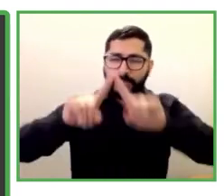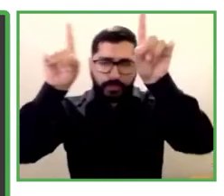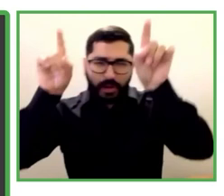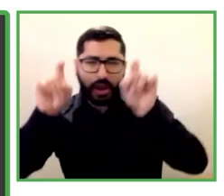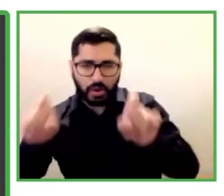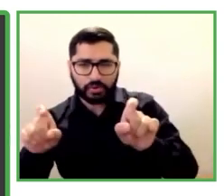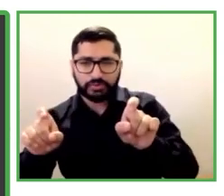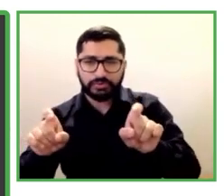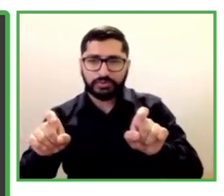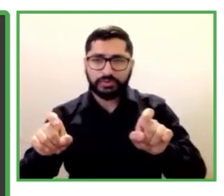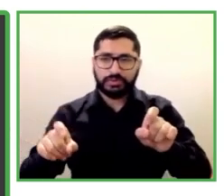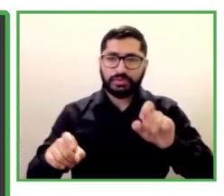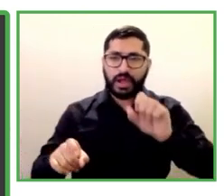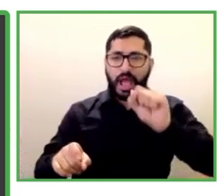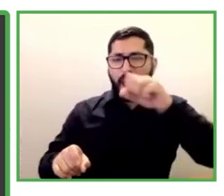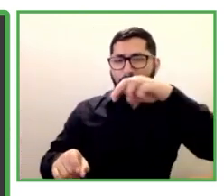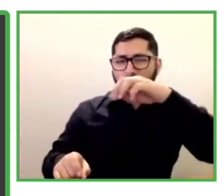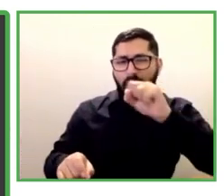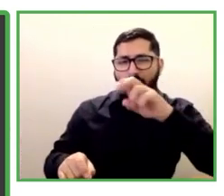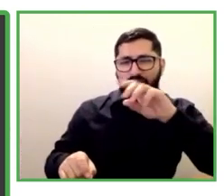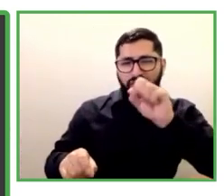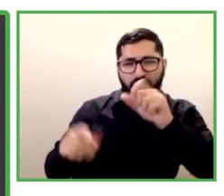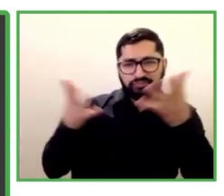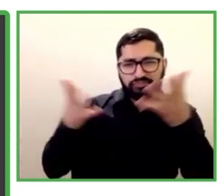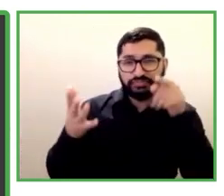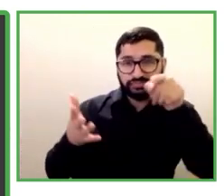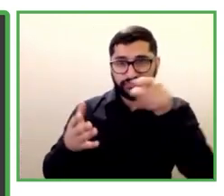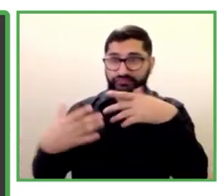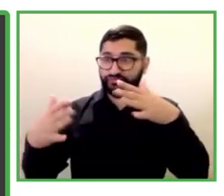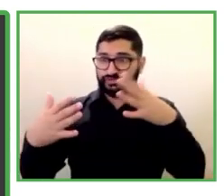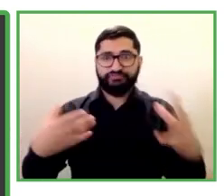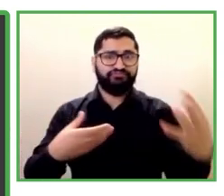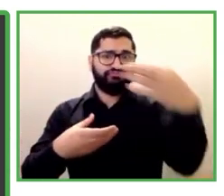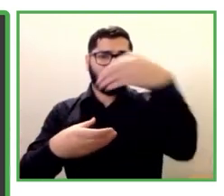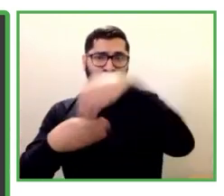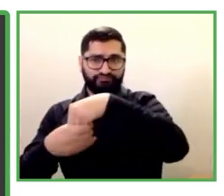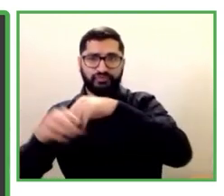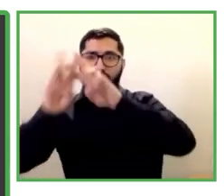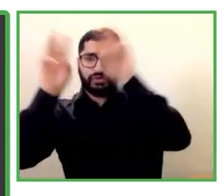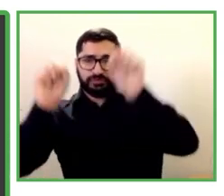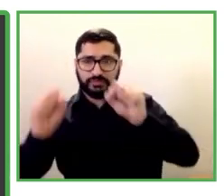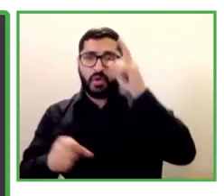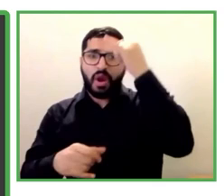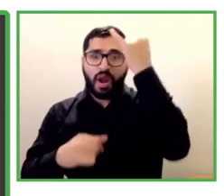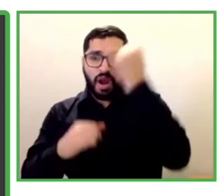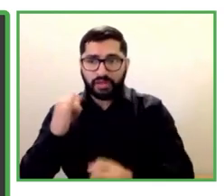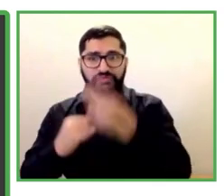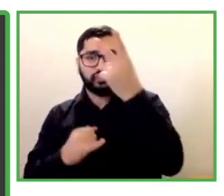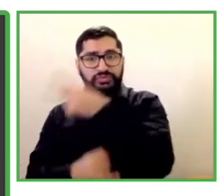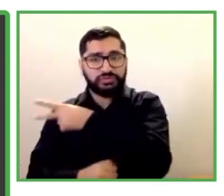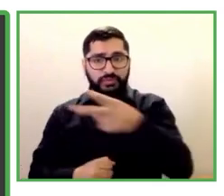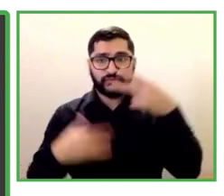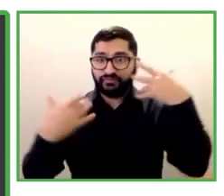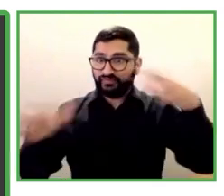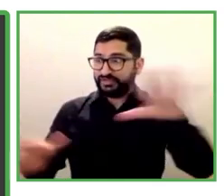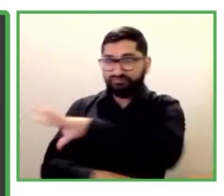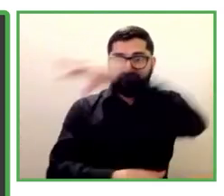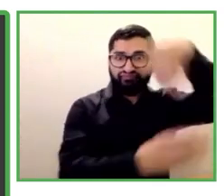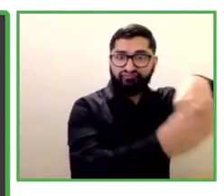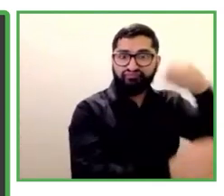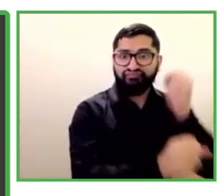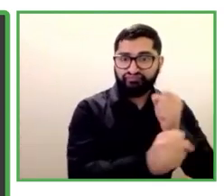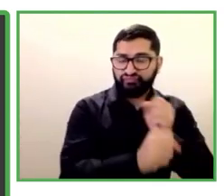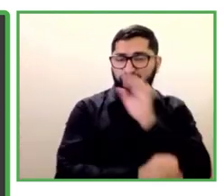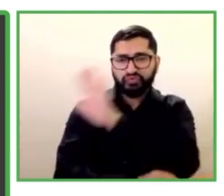registró a nuestro sitio web y en dos semanas después estaba ya trabajando en una fábrica local. Ha sido ascendida